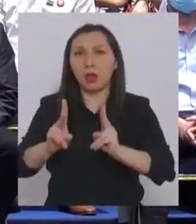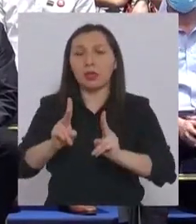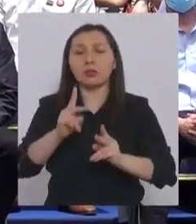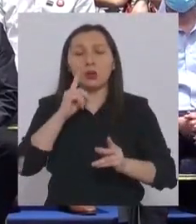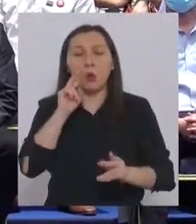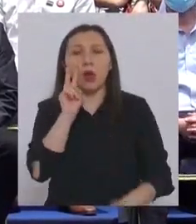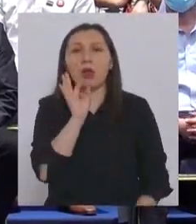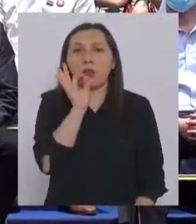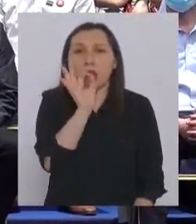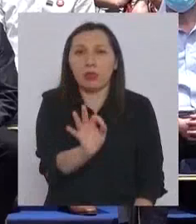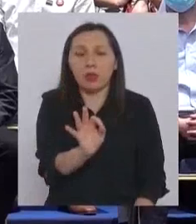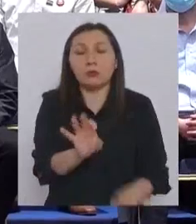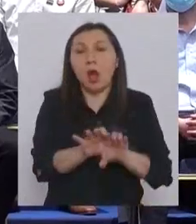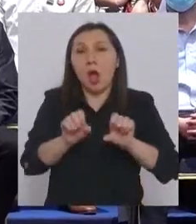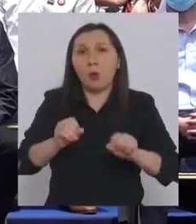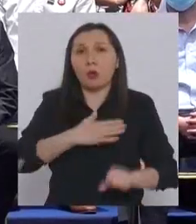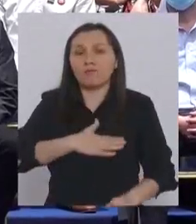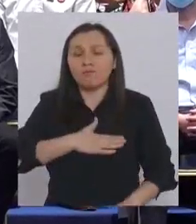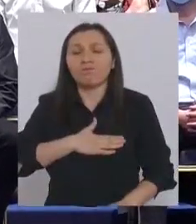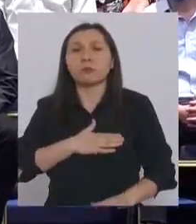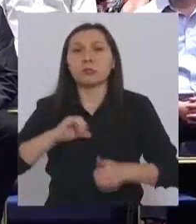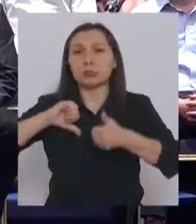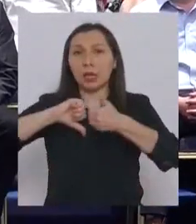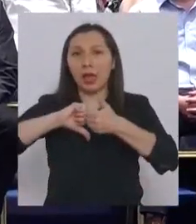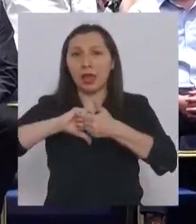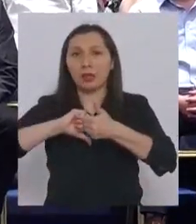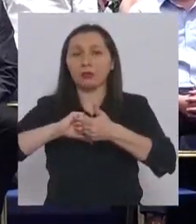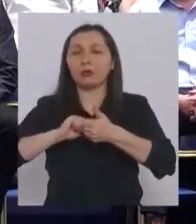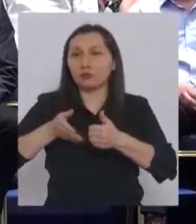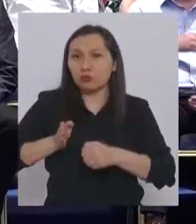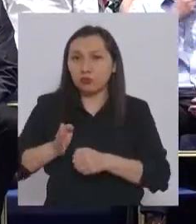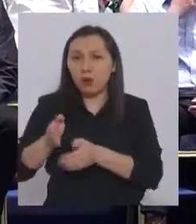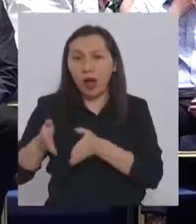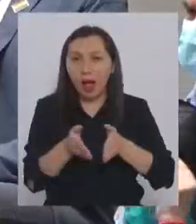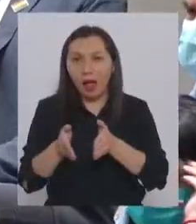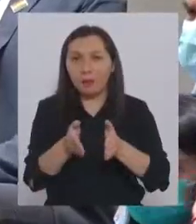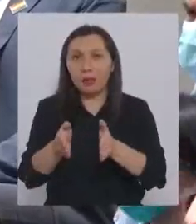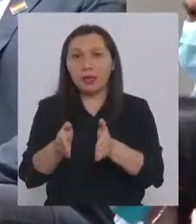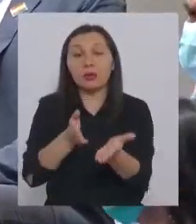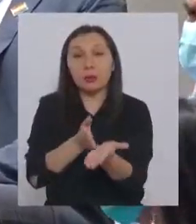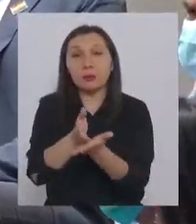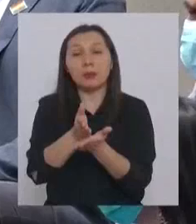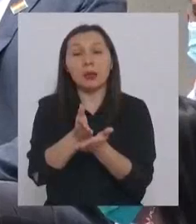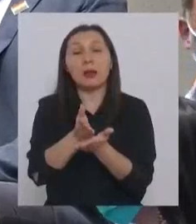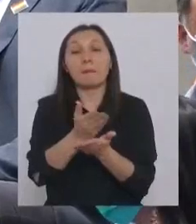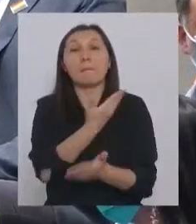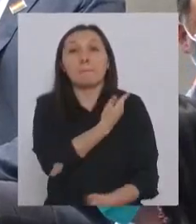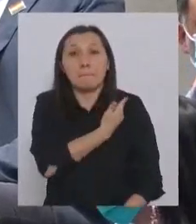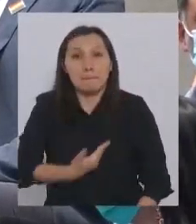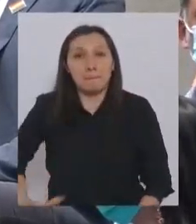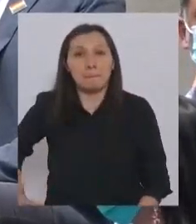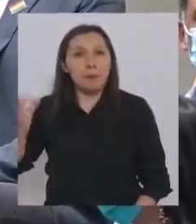reconocida conforme a su género y siguiendo el camino que inició la Presidenta Bachelet,